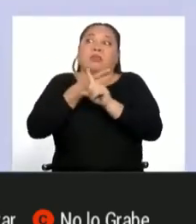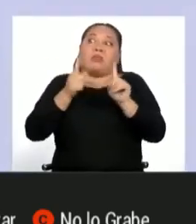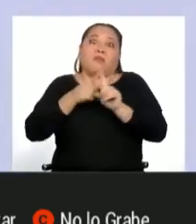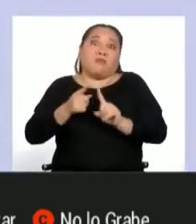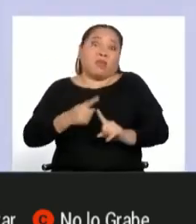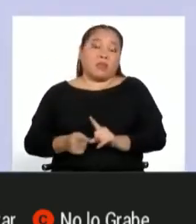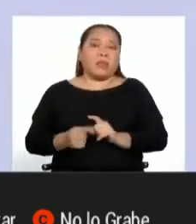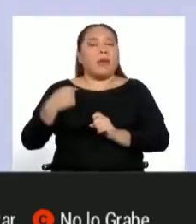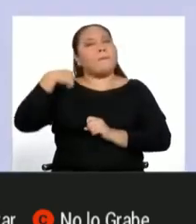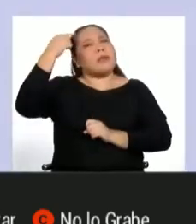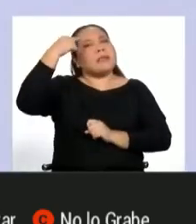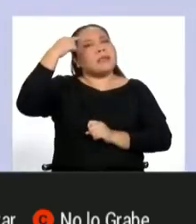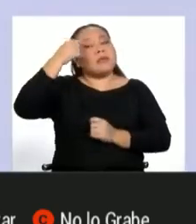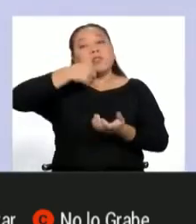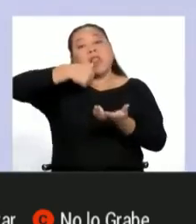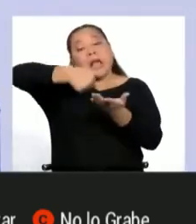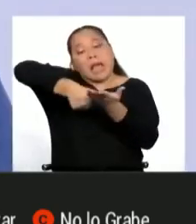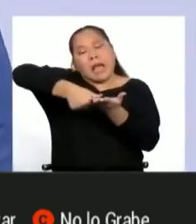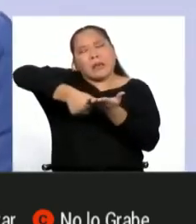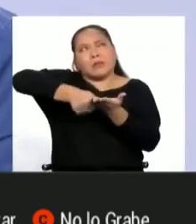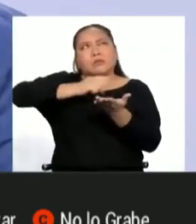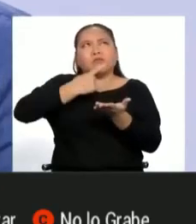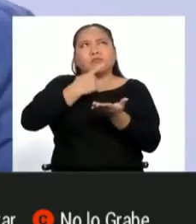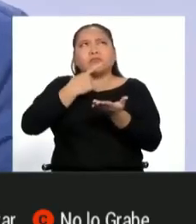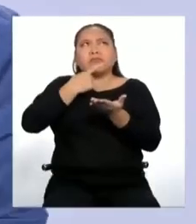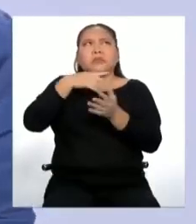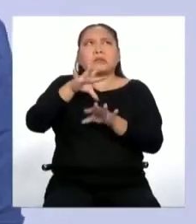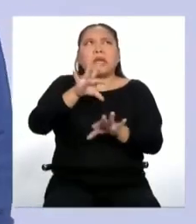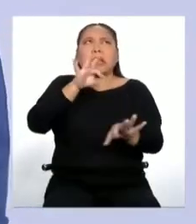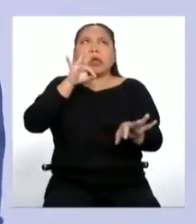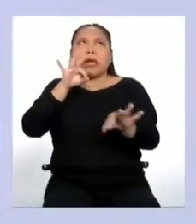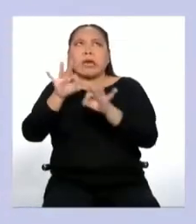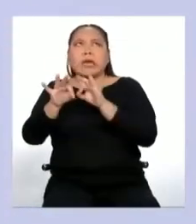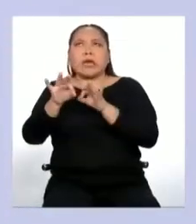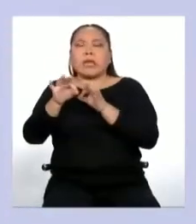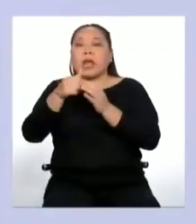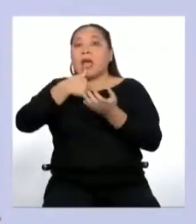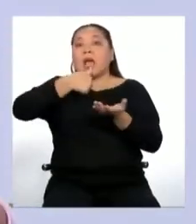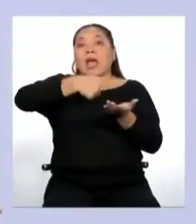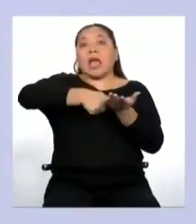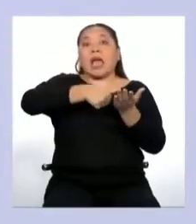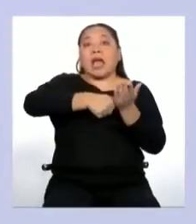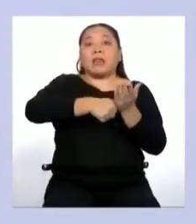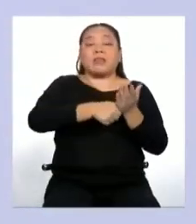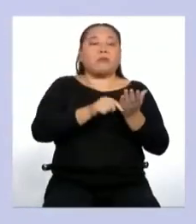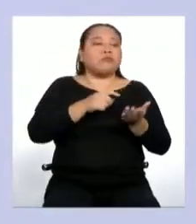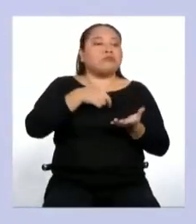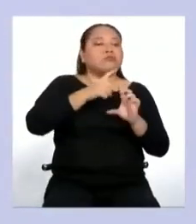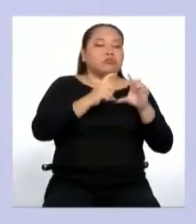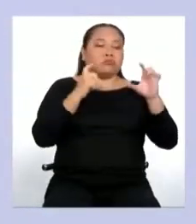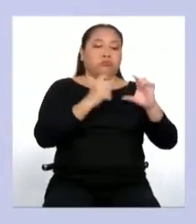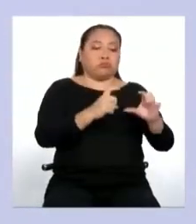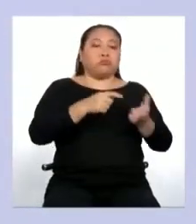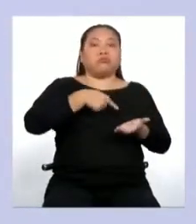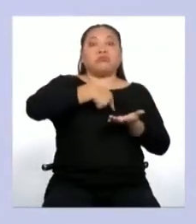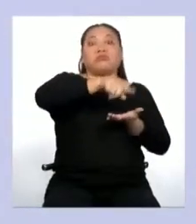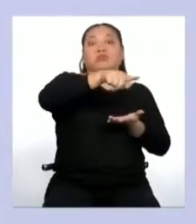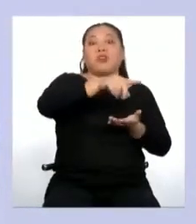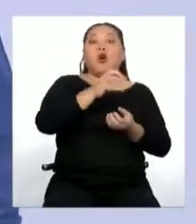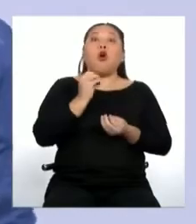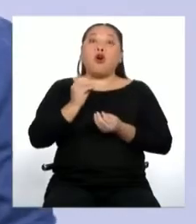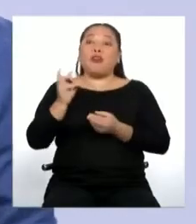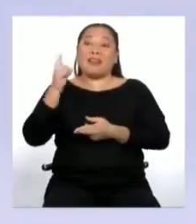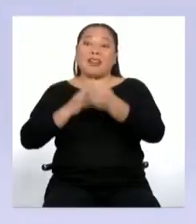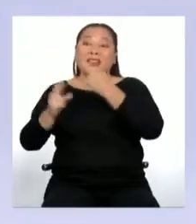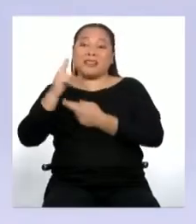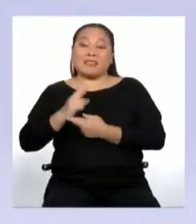Si pensamos en nuestra carta, podemos elegir como medio enviar la carta por correo o esperar a que regresemos a clase para entregársela a